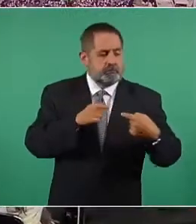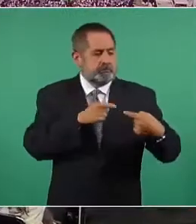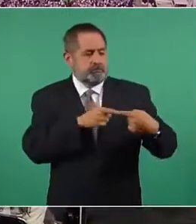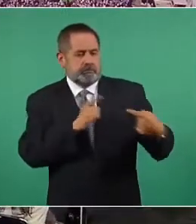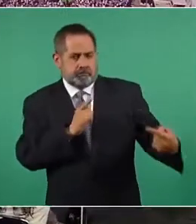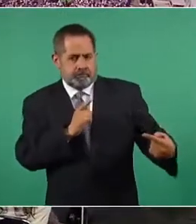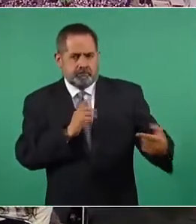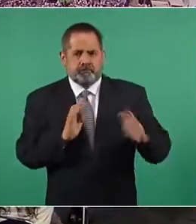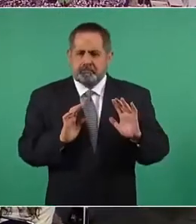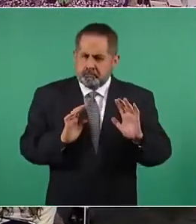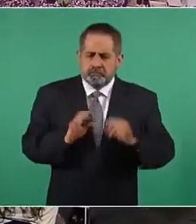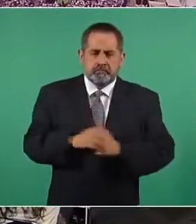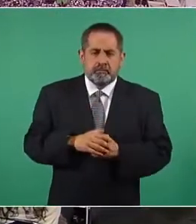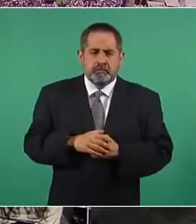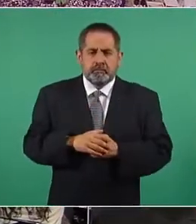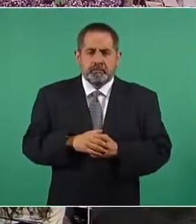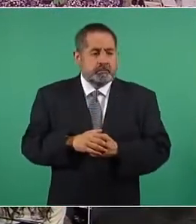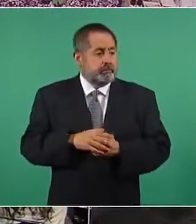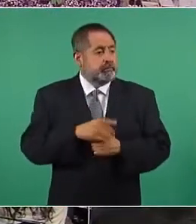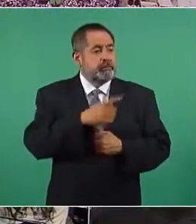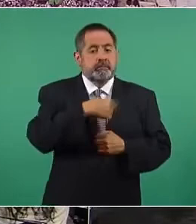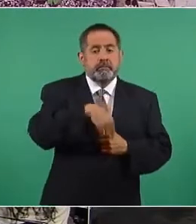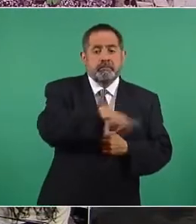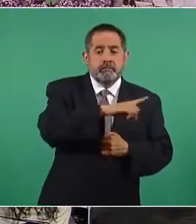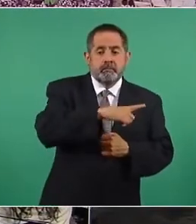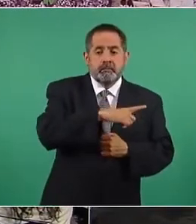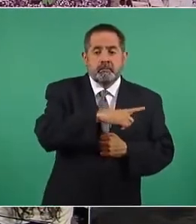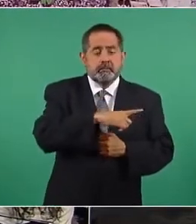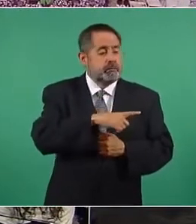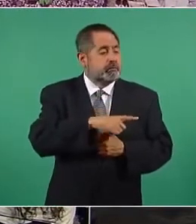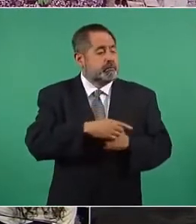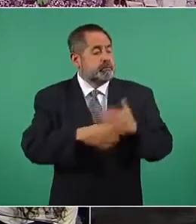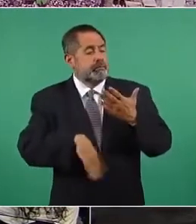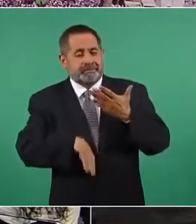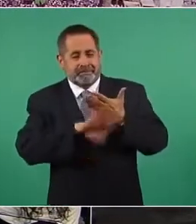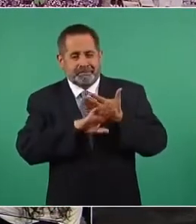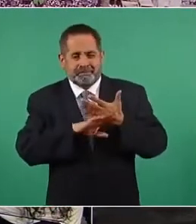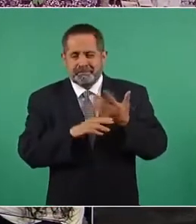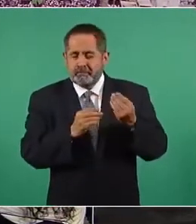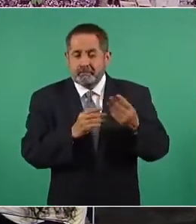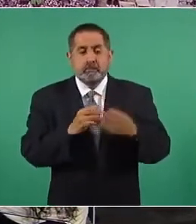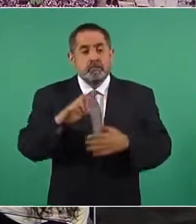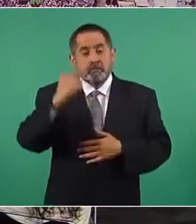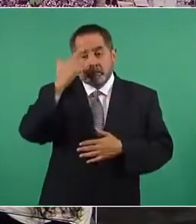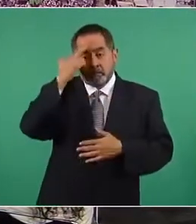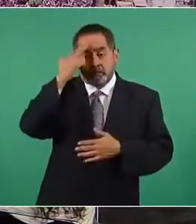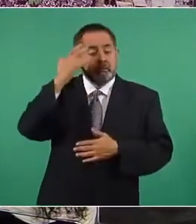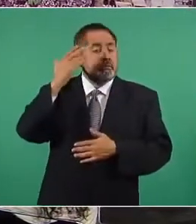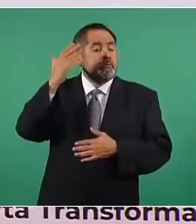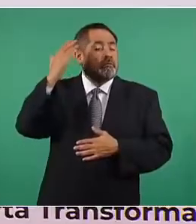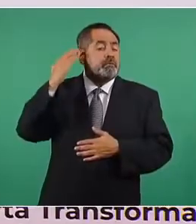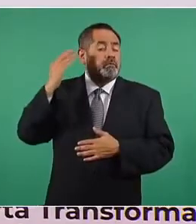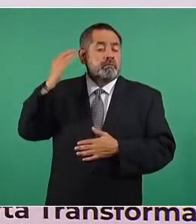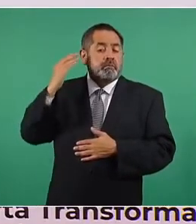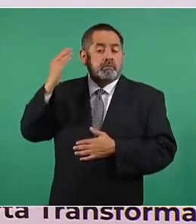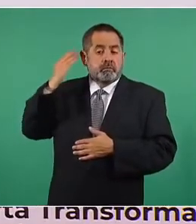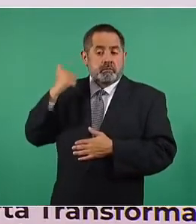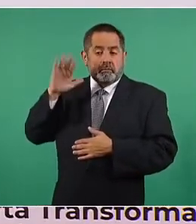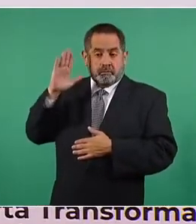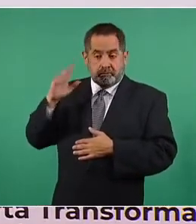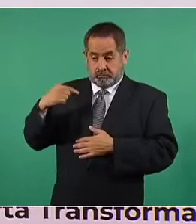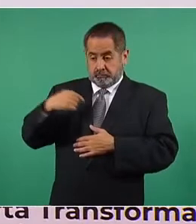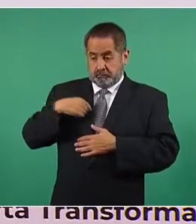No los tratamos como ellos lo hicieron cuando nosotros estábamos en la